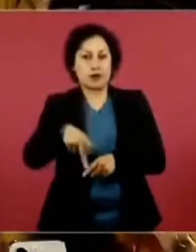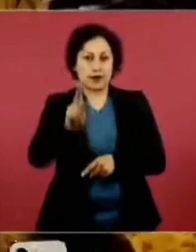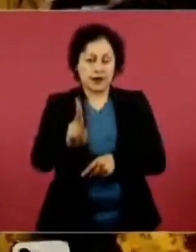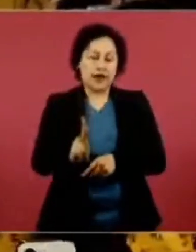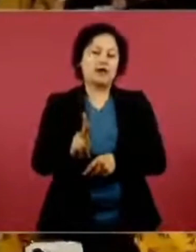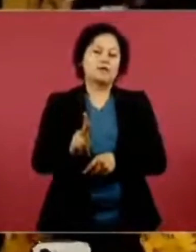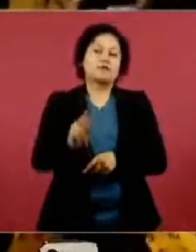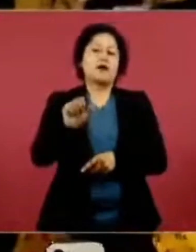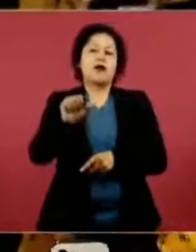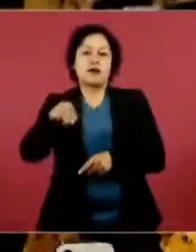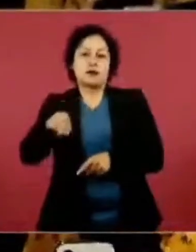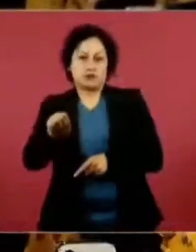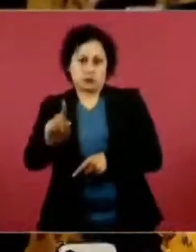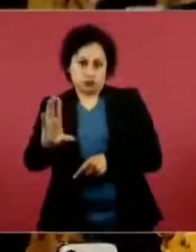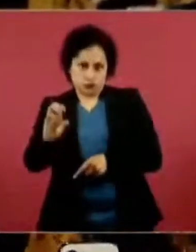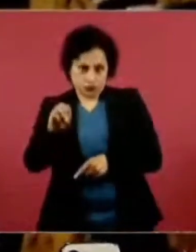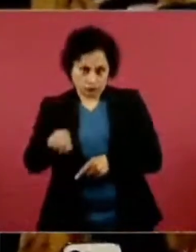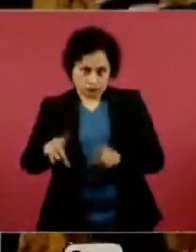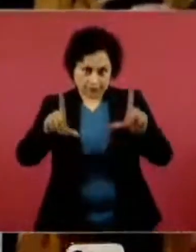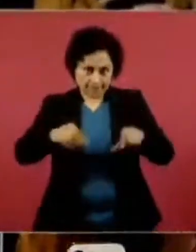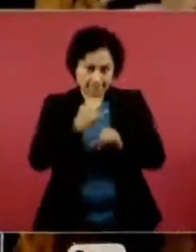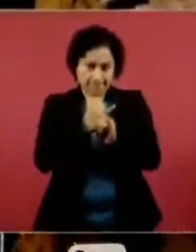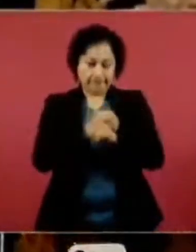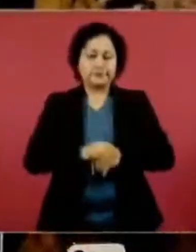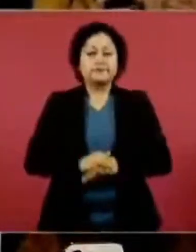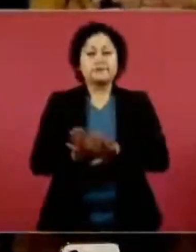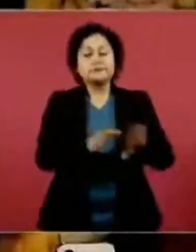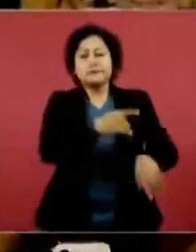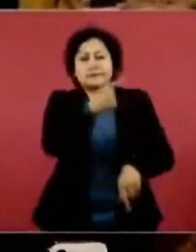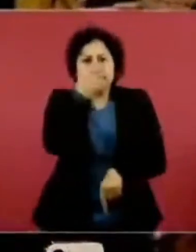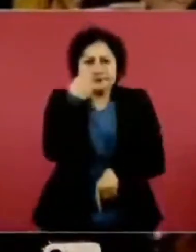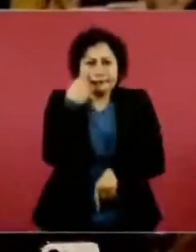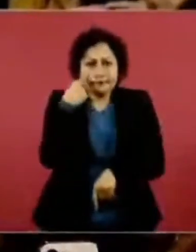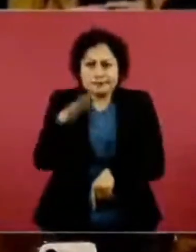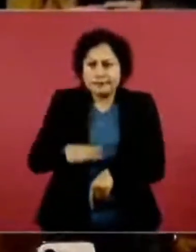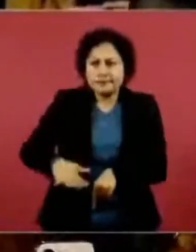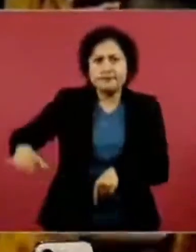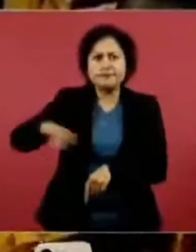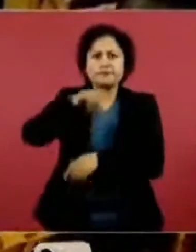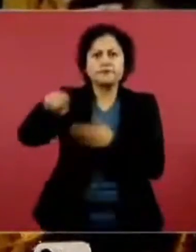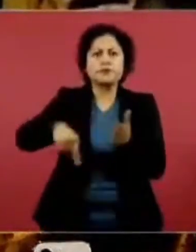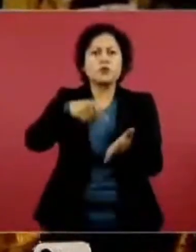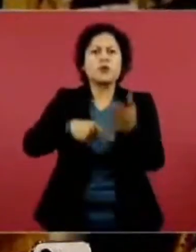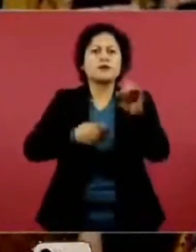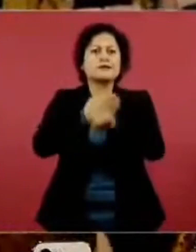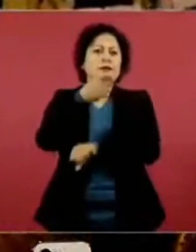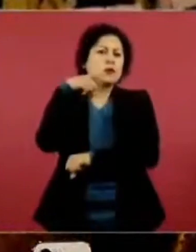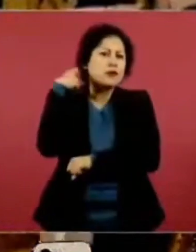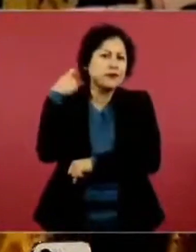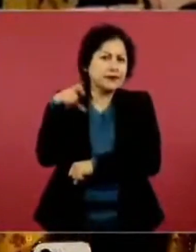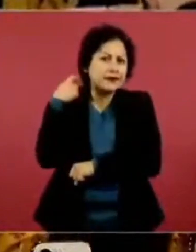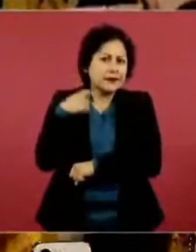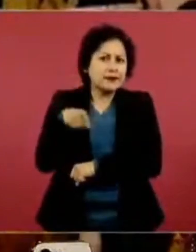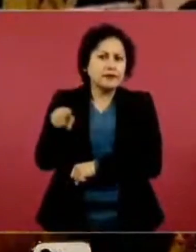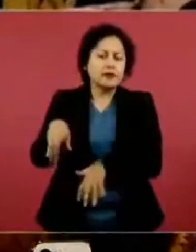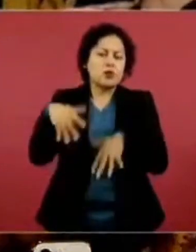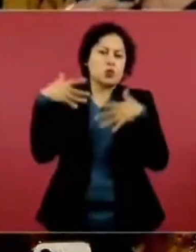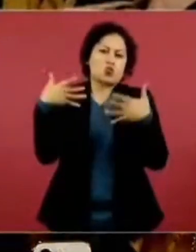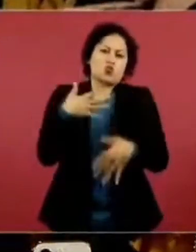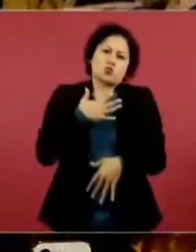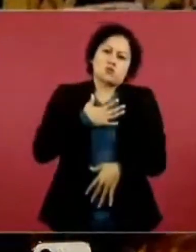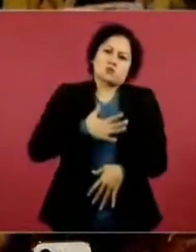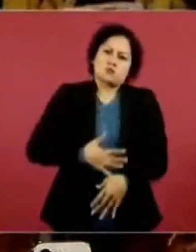Fíjese, que en el Marqués, en un municipio conurbado de la ciudad de Querétaro, se está cometiendo una grave injusticia.